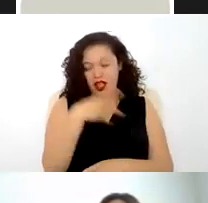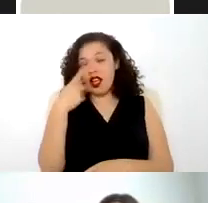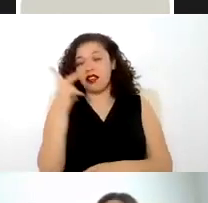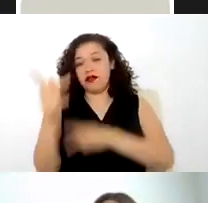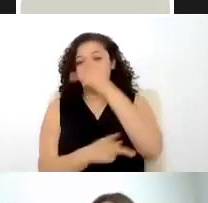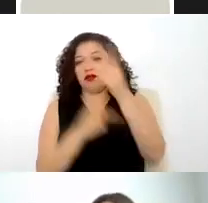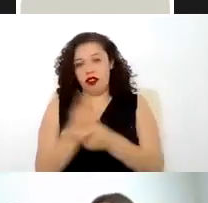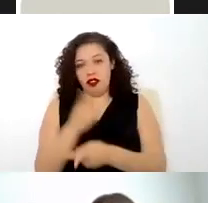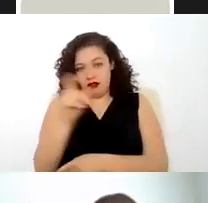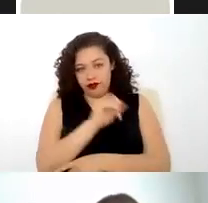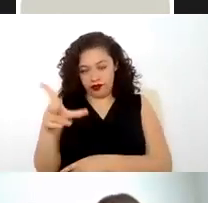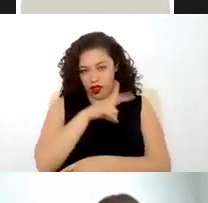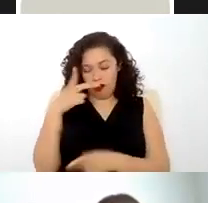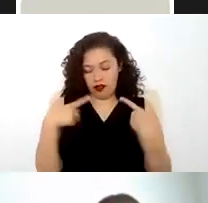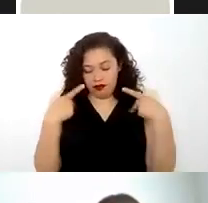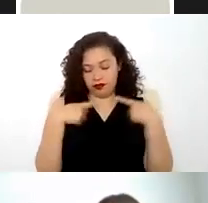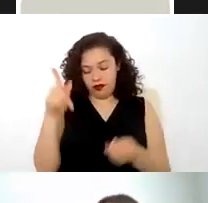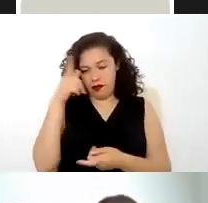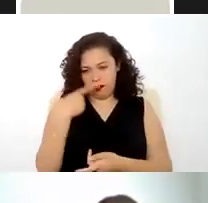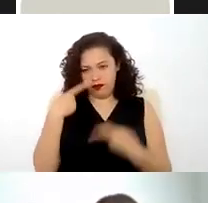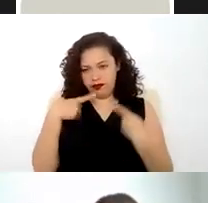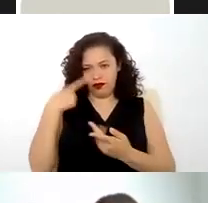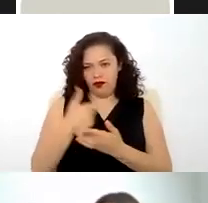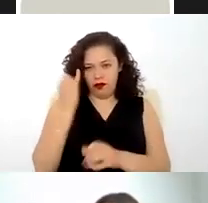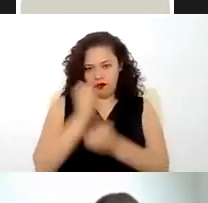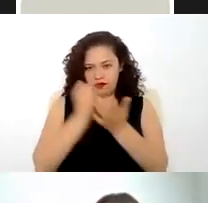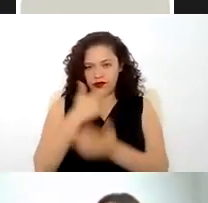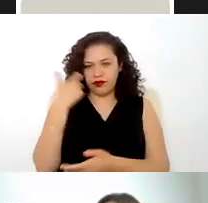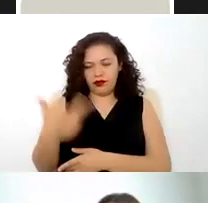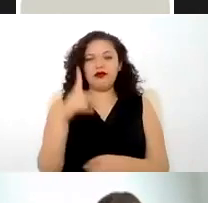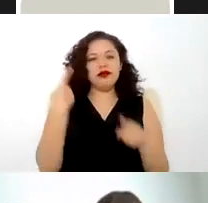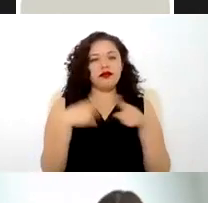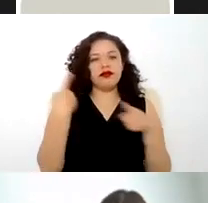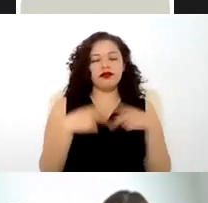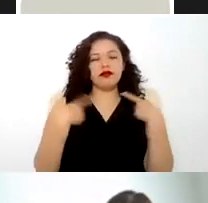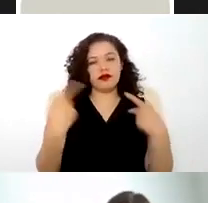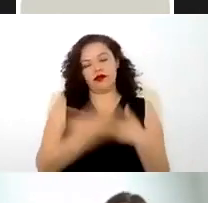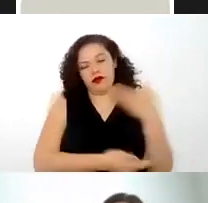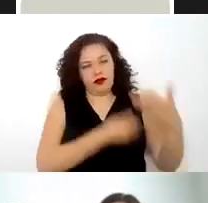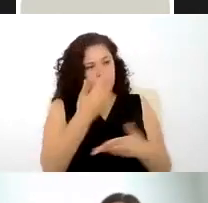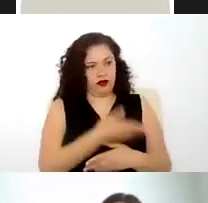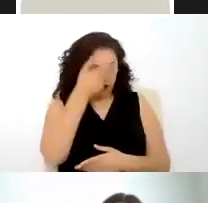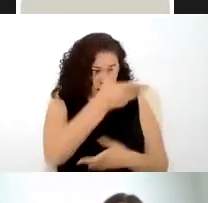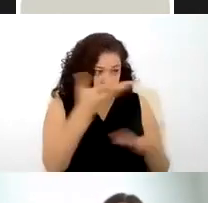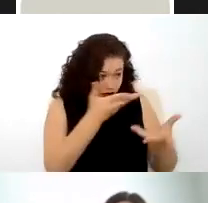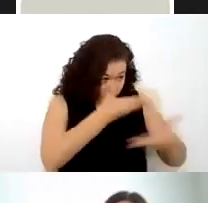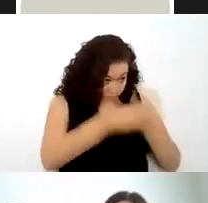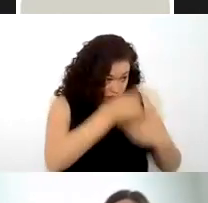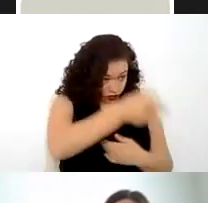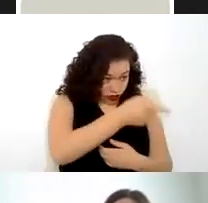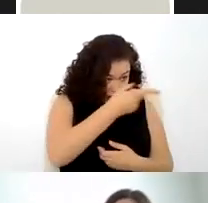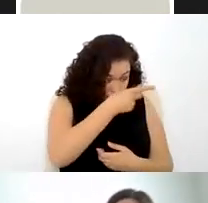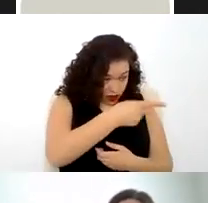responsable de pagar los impuestos es 100% la persona que brinde ese servicio la relación